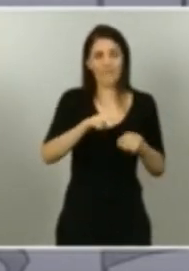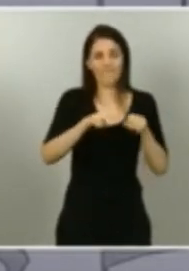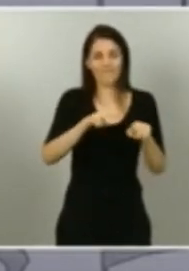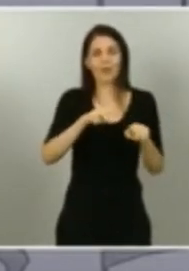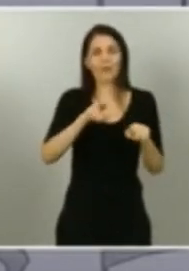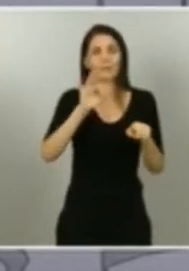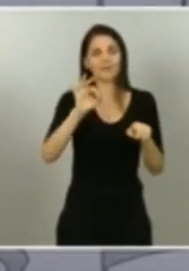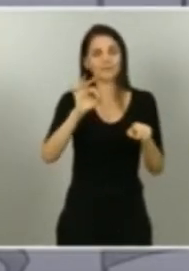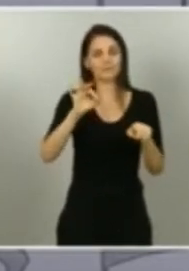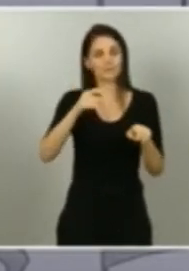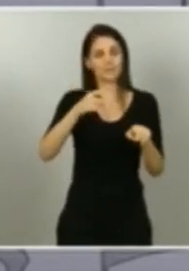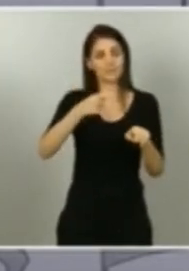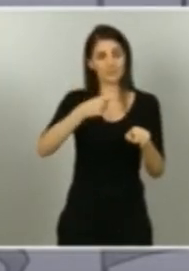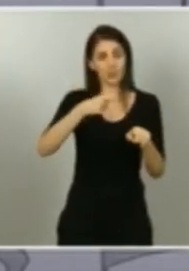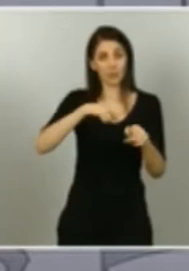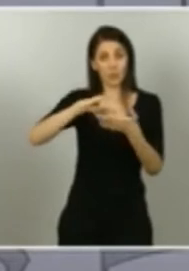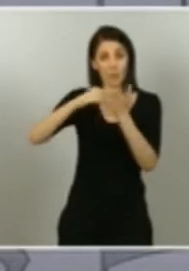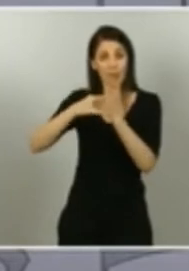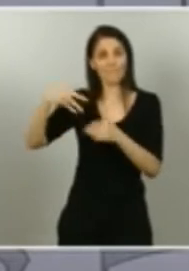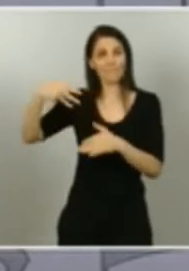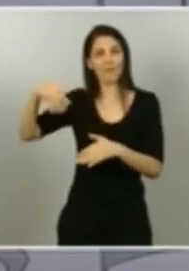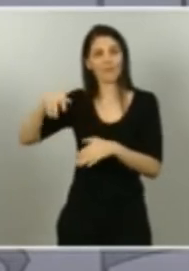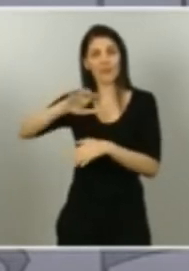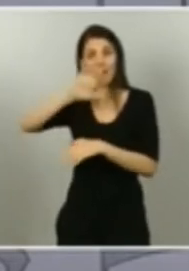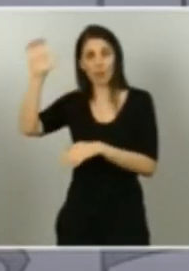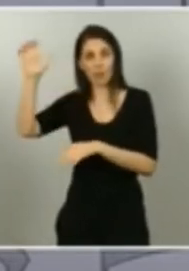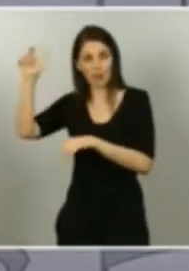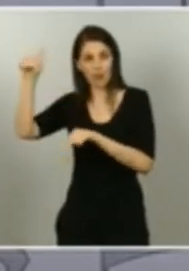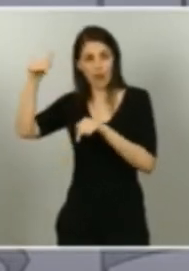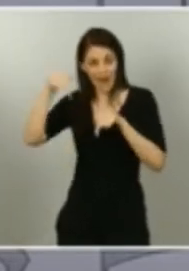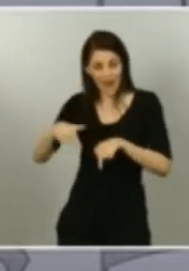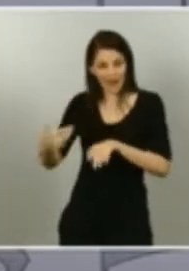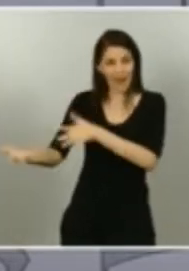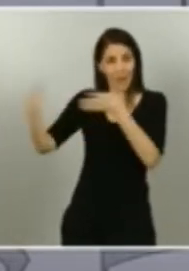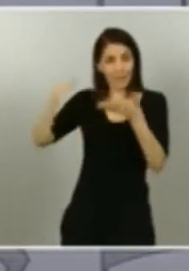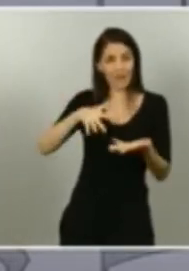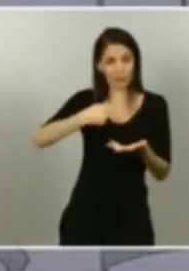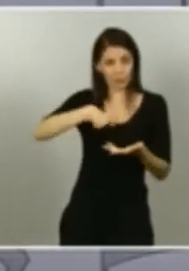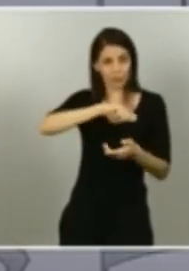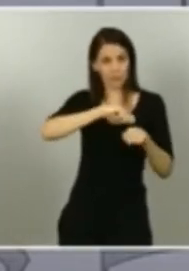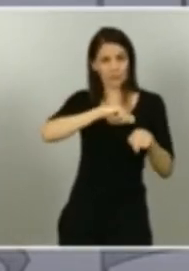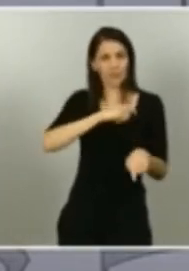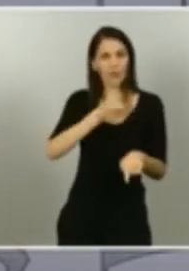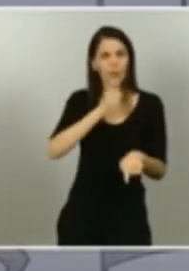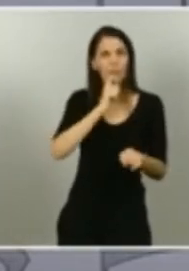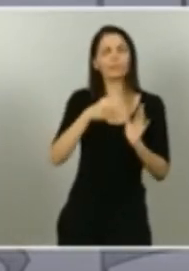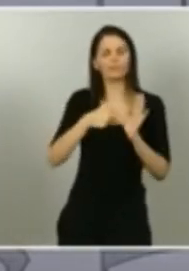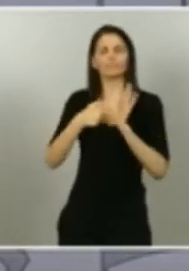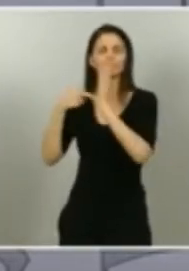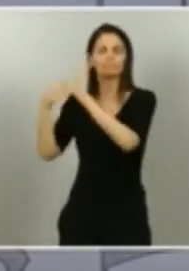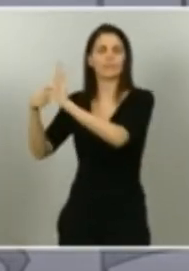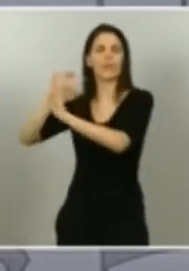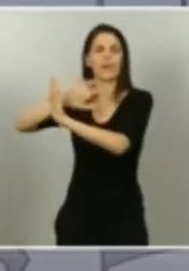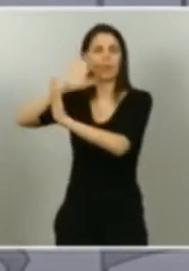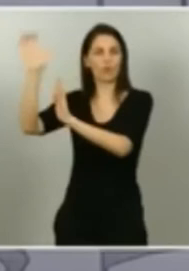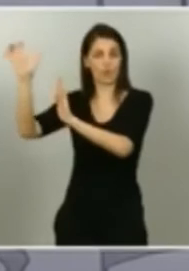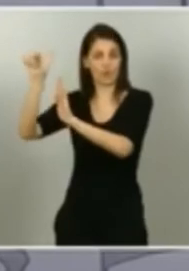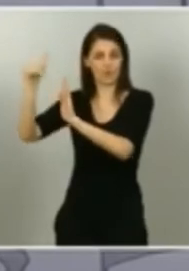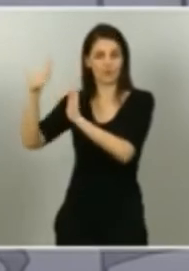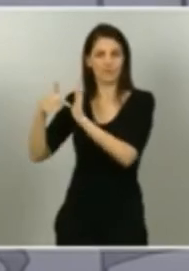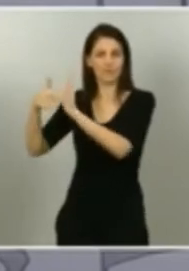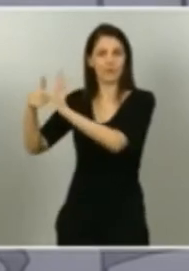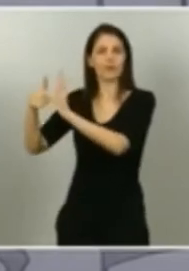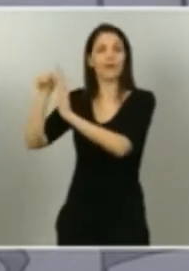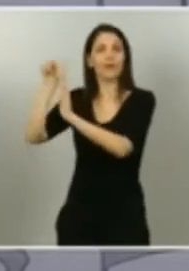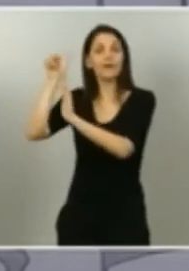europeo lo presentaremos a Europa y servirá para catalizar muchas de estas ayudas y en consecuencia para recuperar la